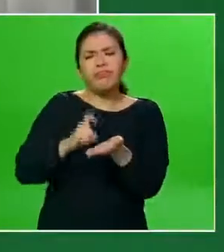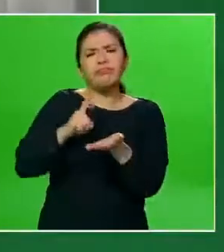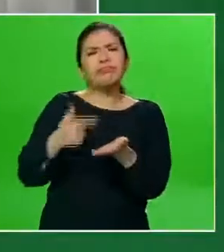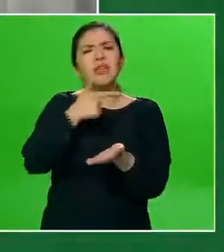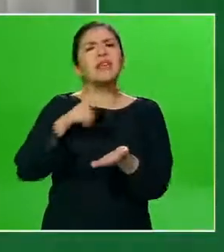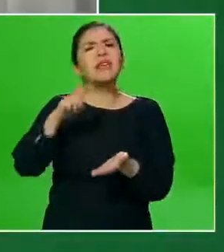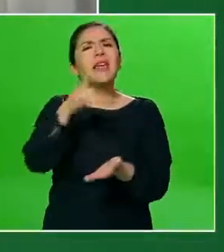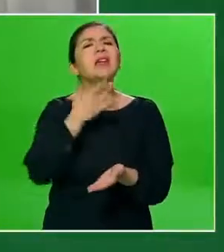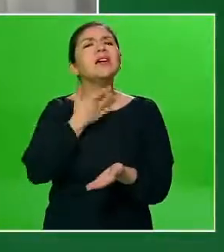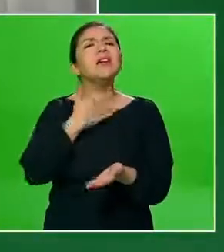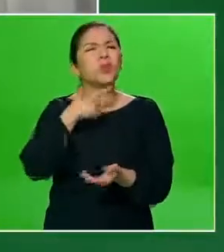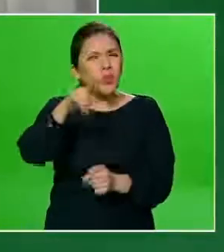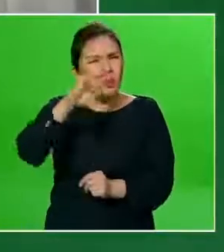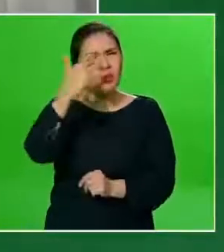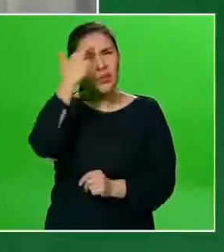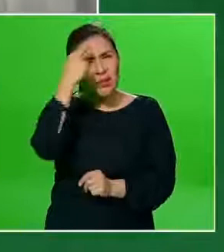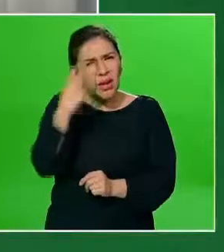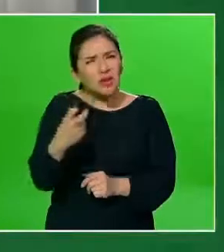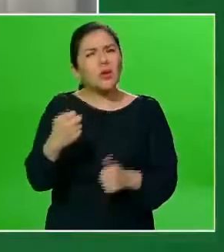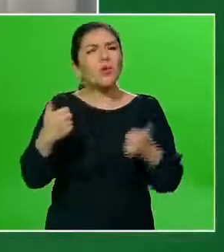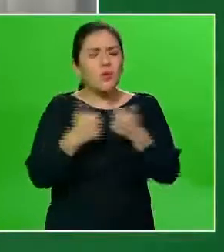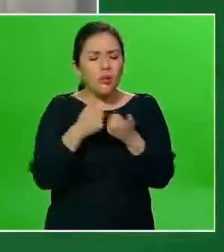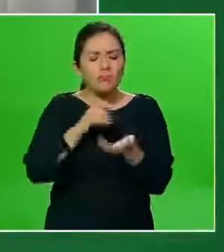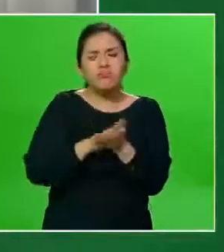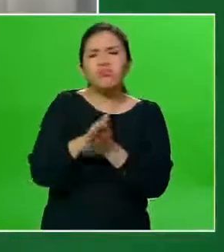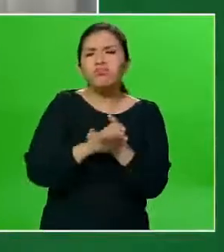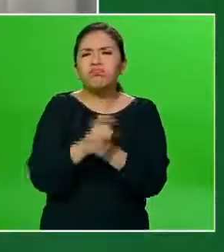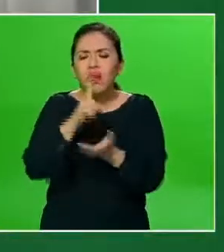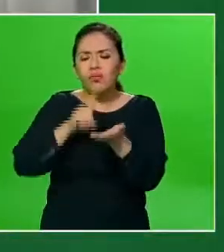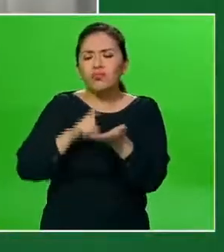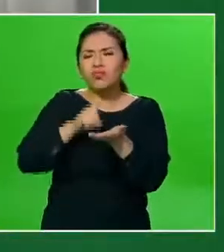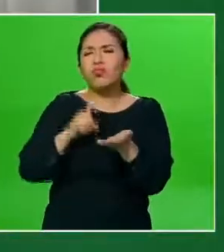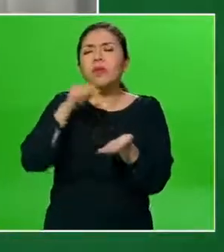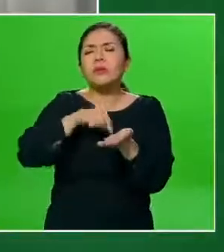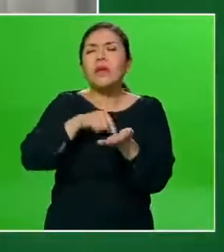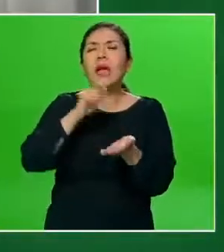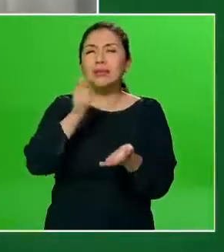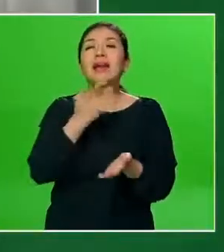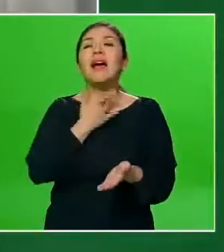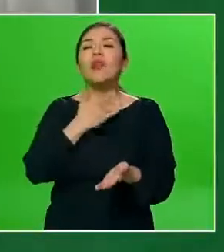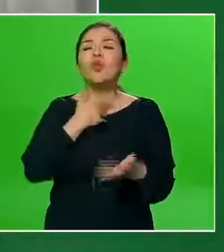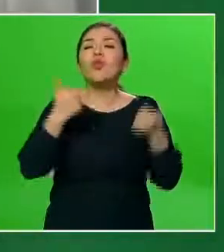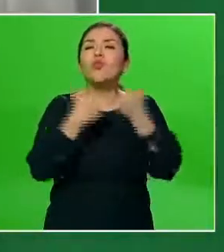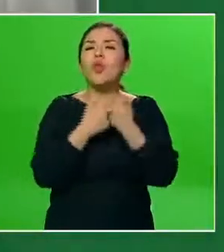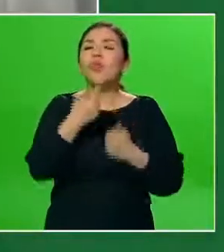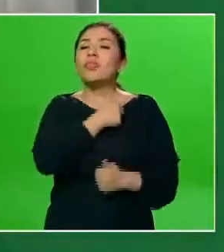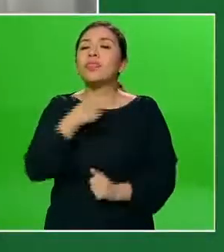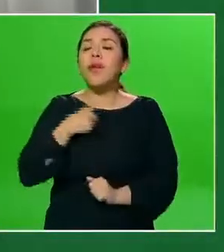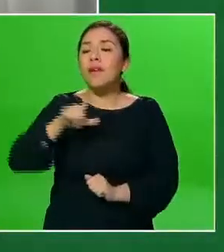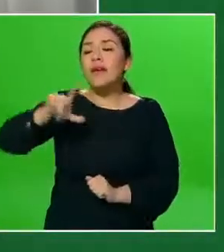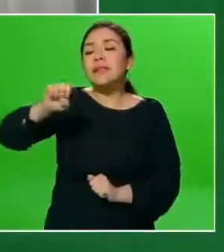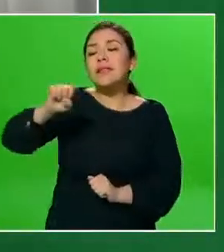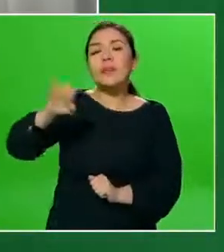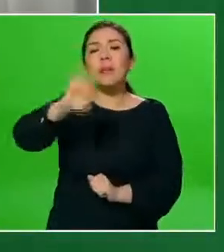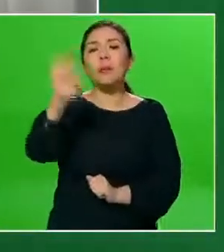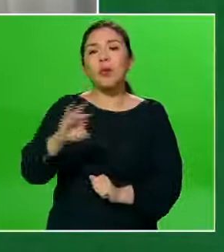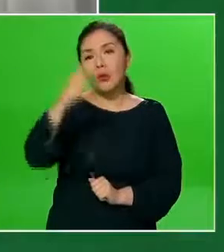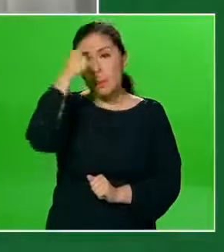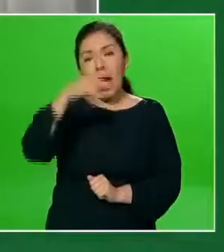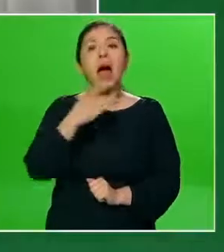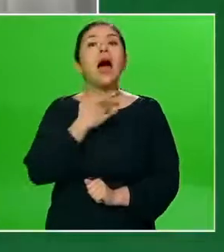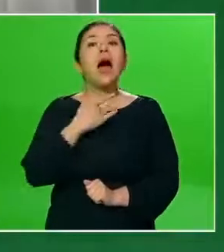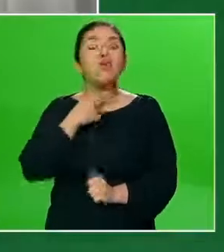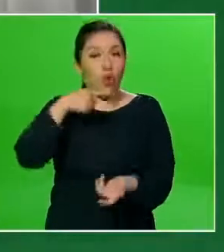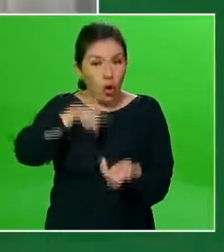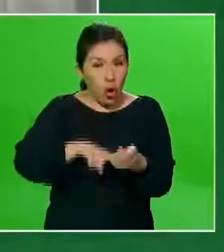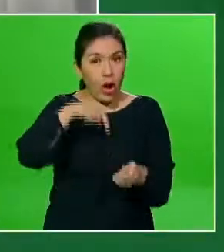recuerden, acceso a alcohol gel con un mínimo de 60% de concentración